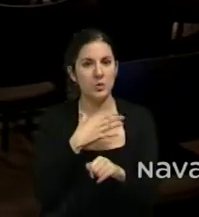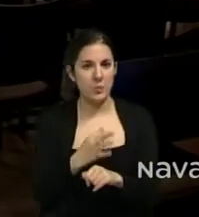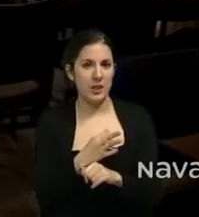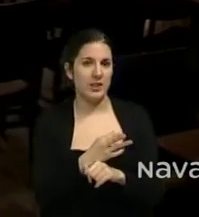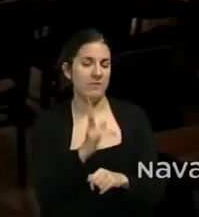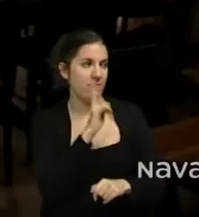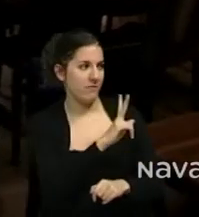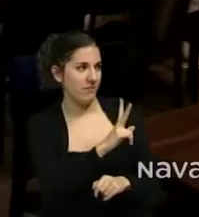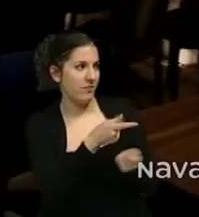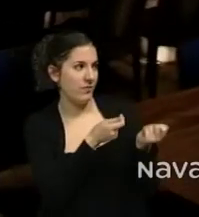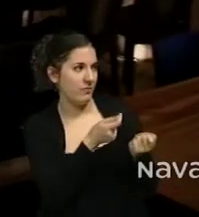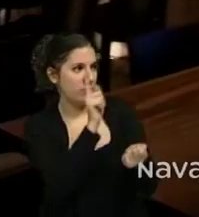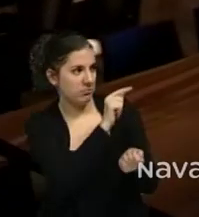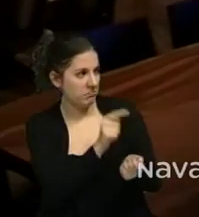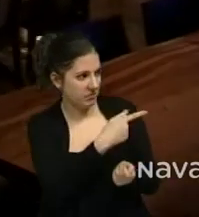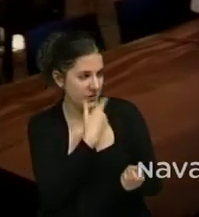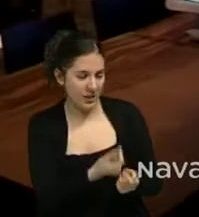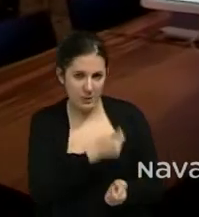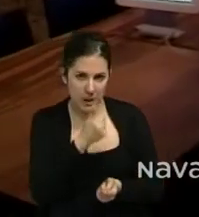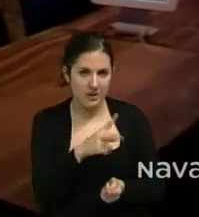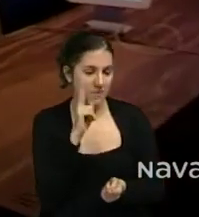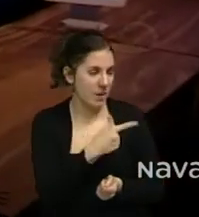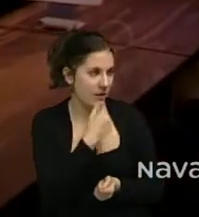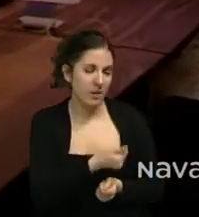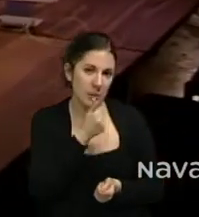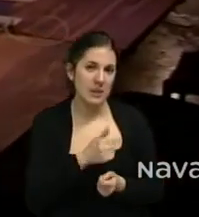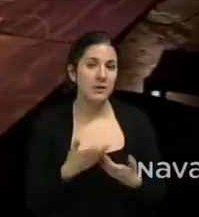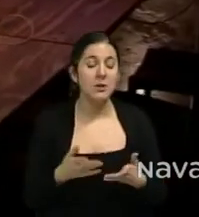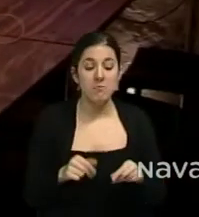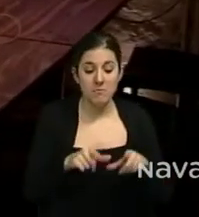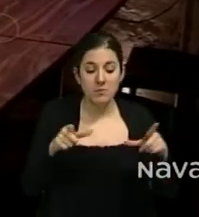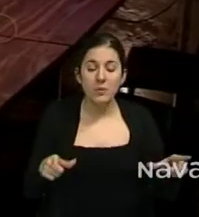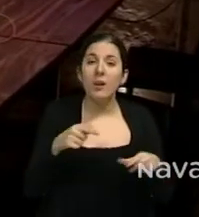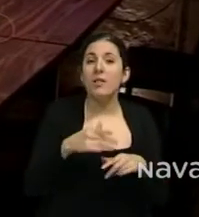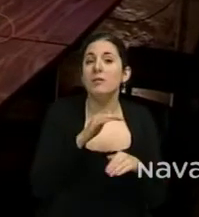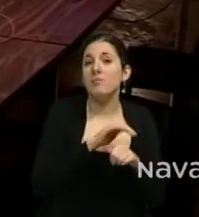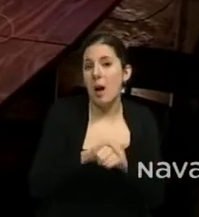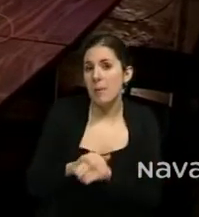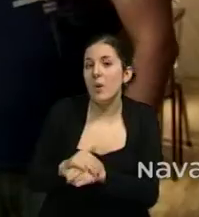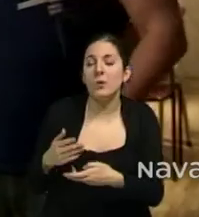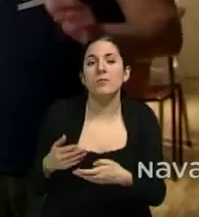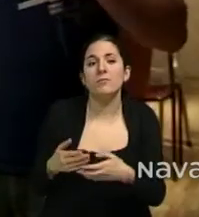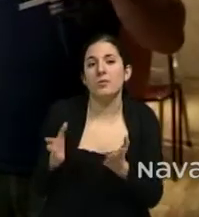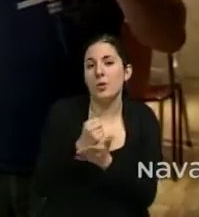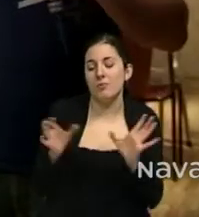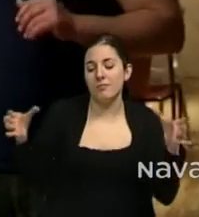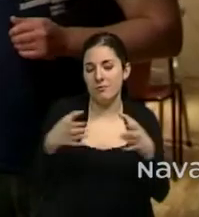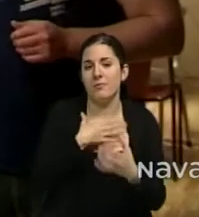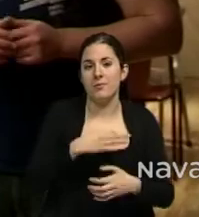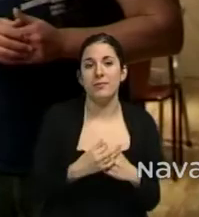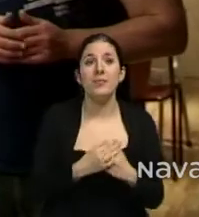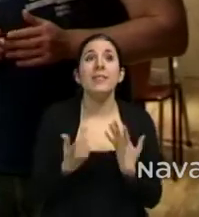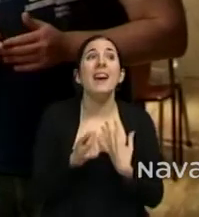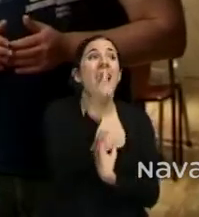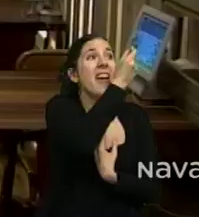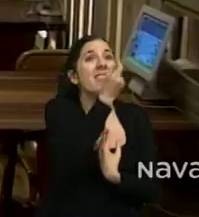verla en las televisiones. decir, al final es un choco en el que te puedes reunir con tus amigos. En cuanto al diseño e